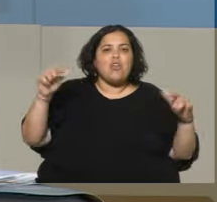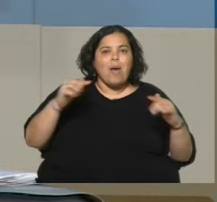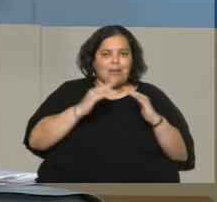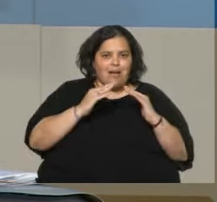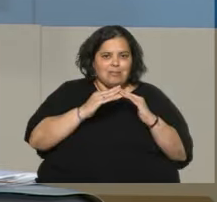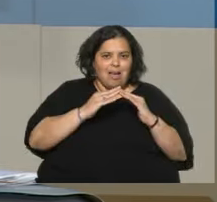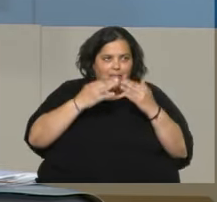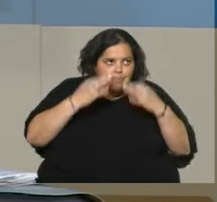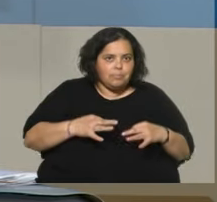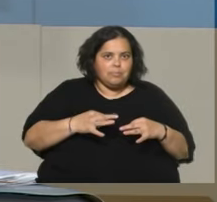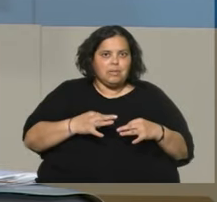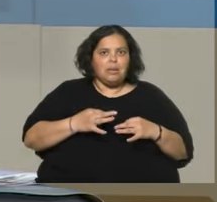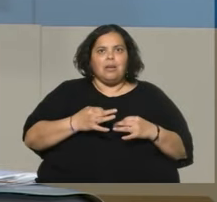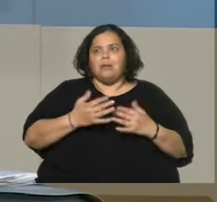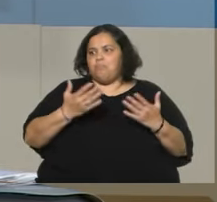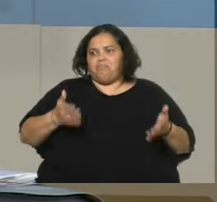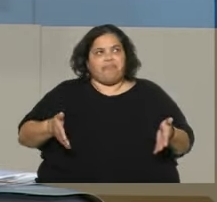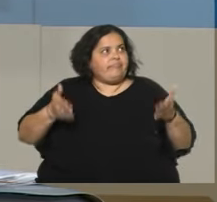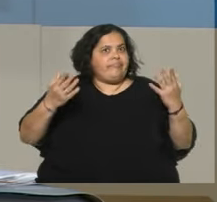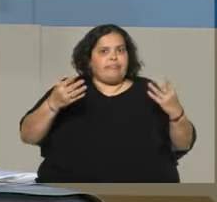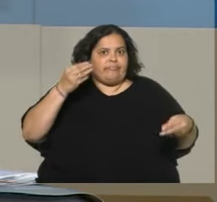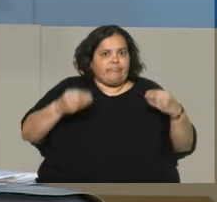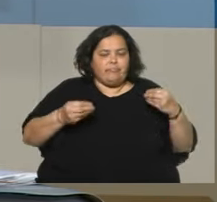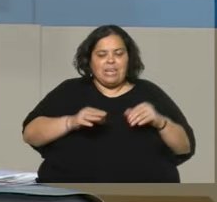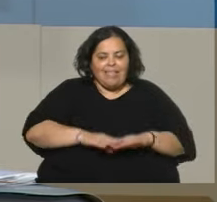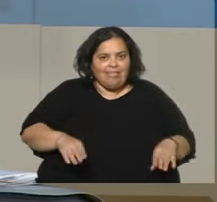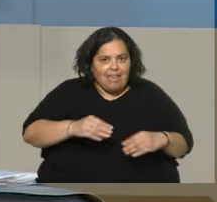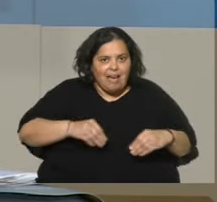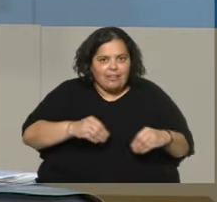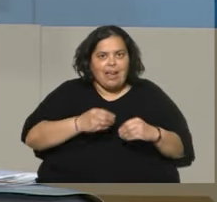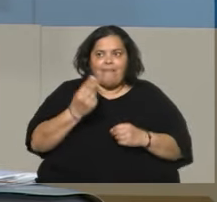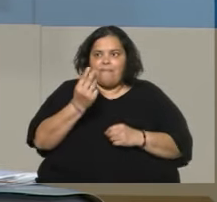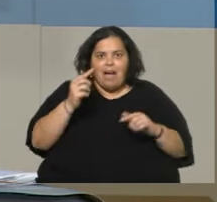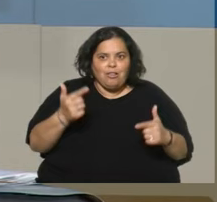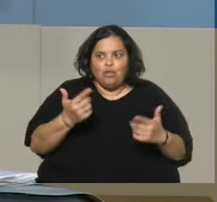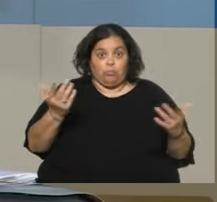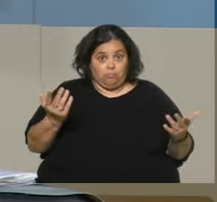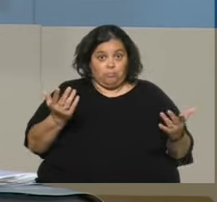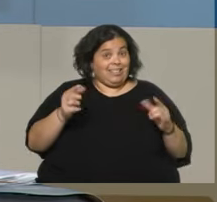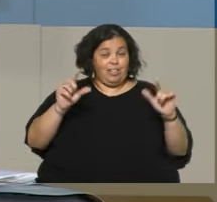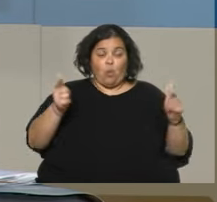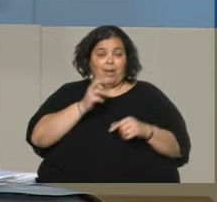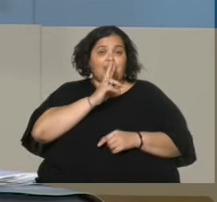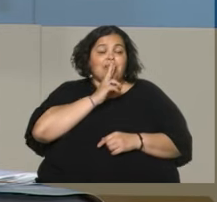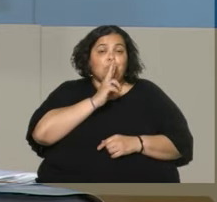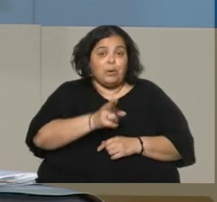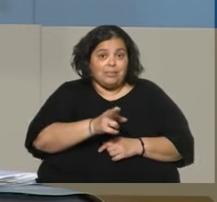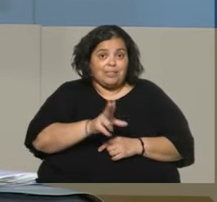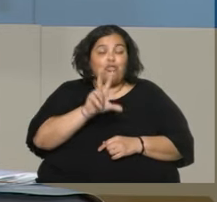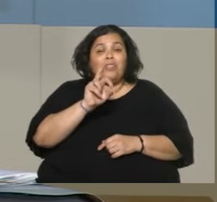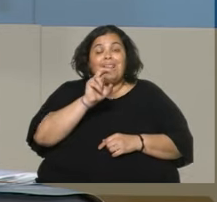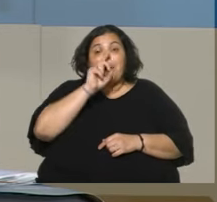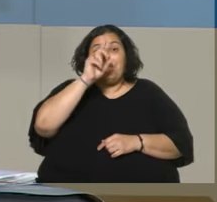tierra, material de desecho en sus paredes y techo y sin acceso a saneamiento y hay casi nulas respuestas del